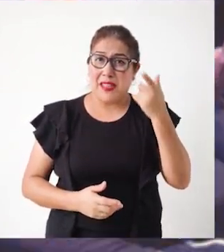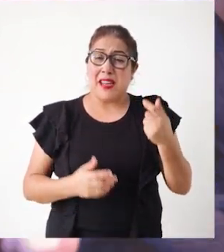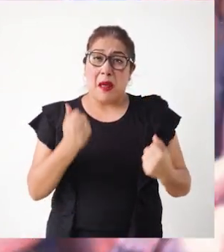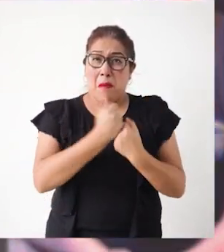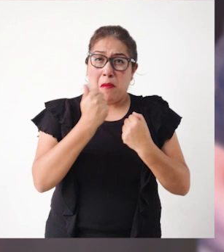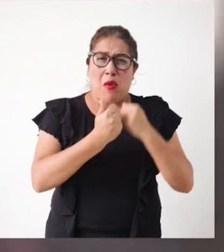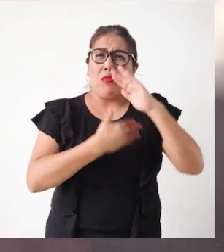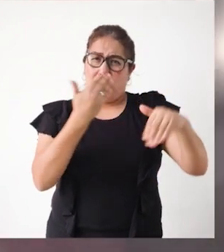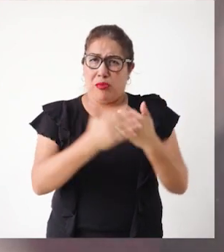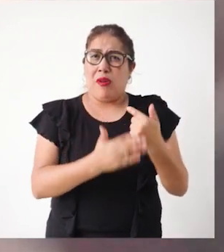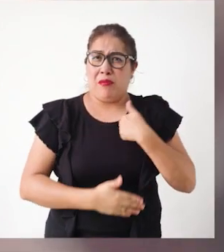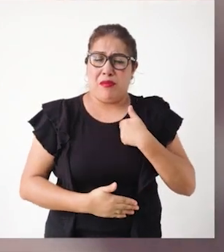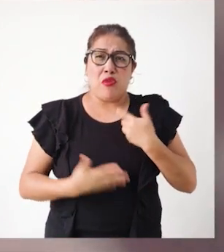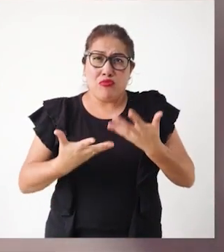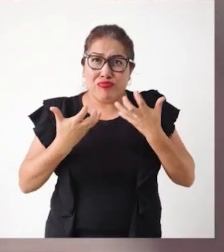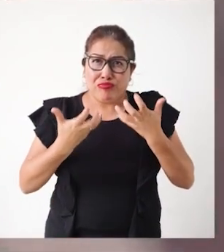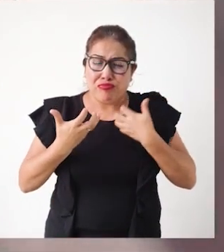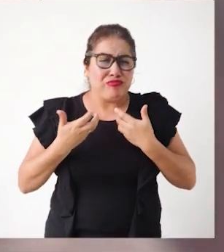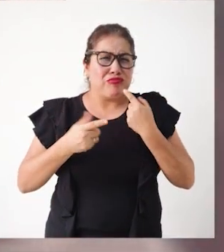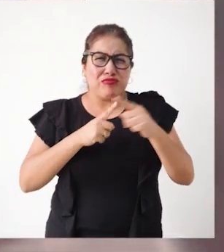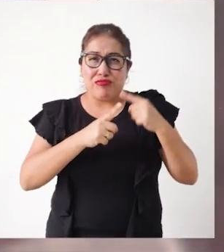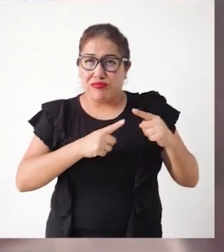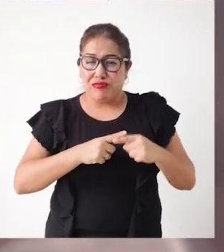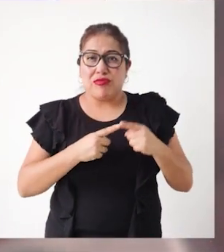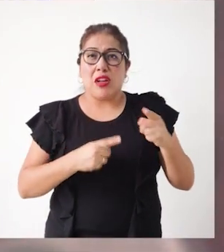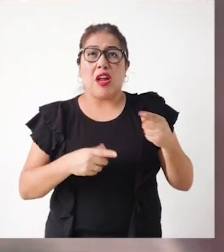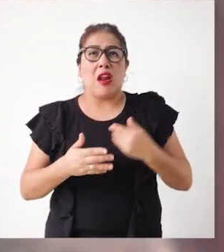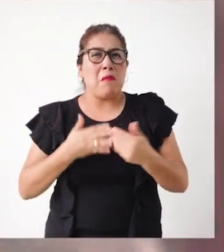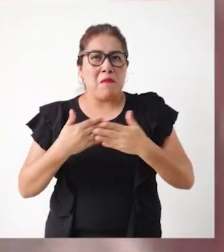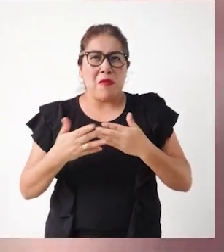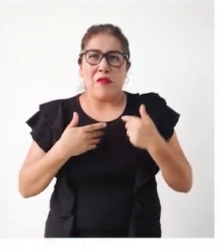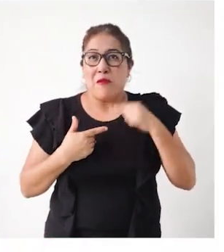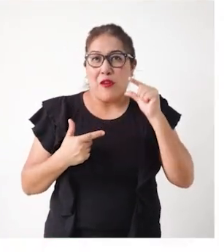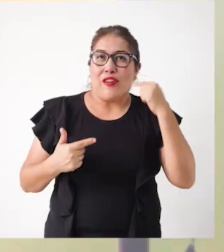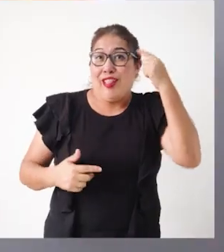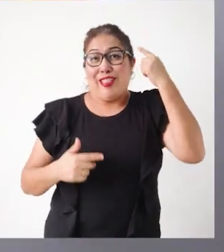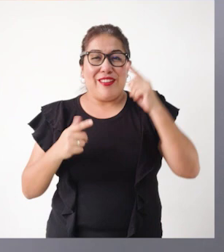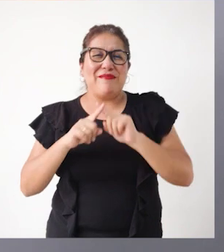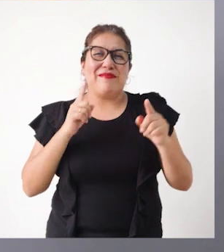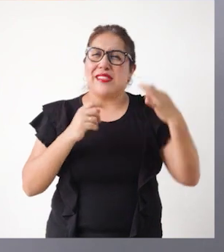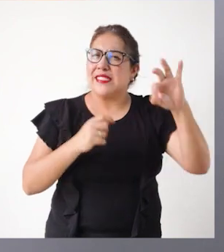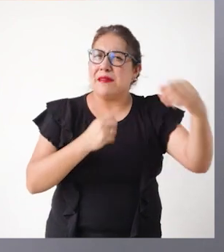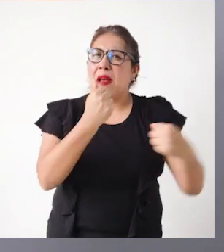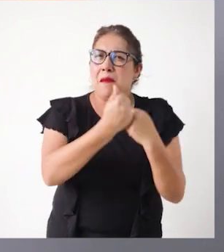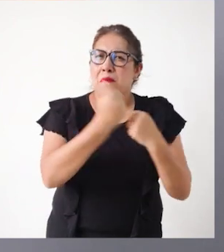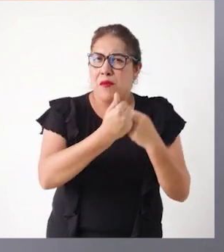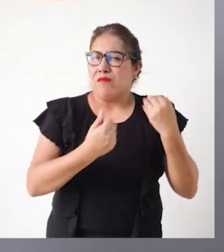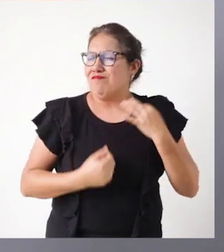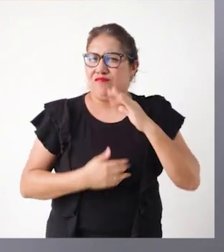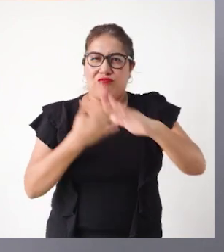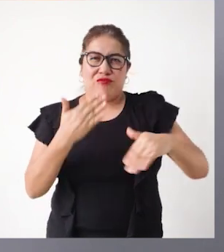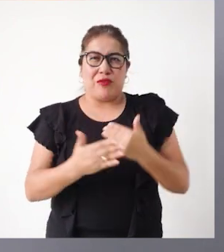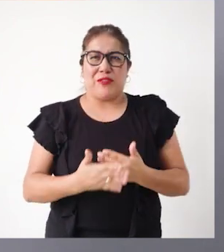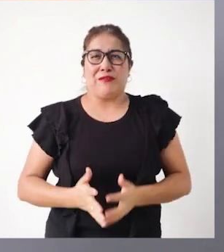ha apoyado en todo lo que me he propuesto. Aunque sea un poco loca, pero siempre me apoyado